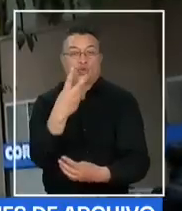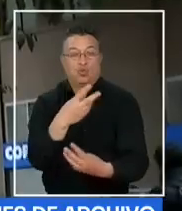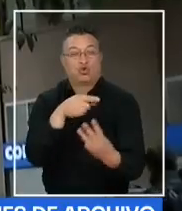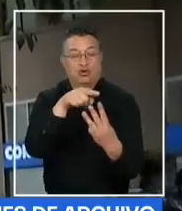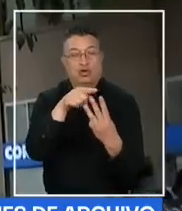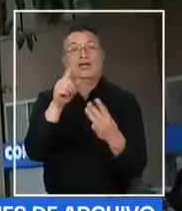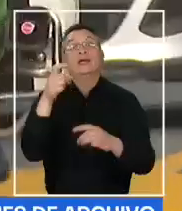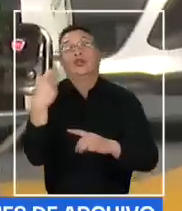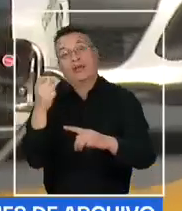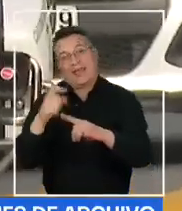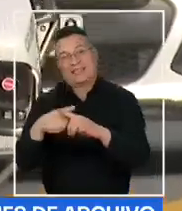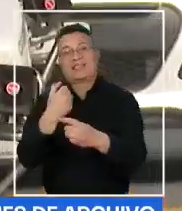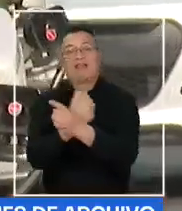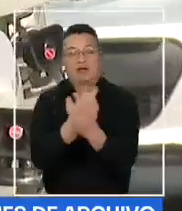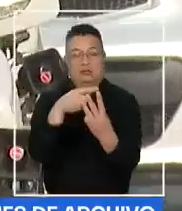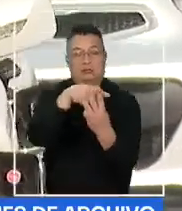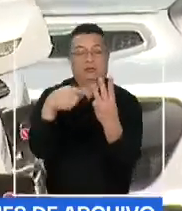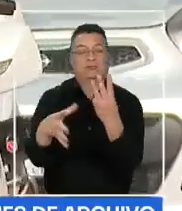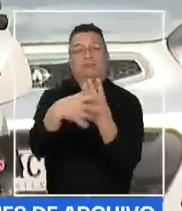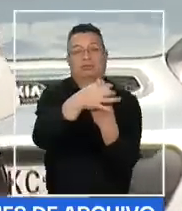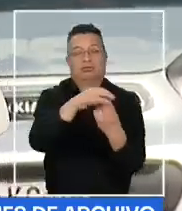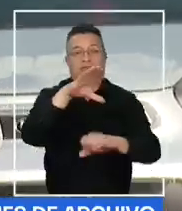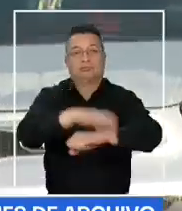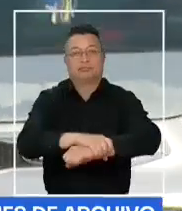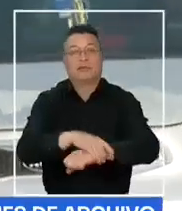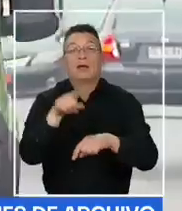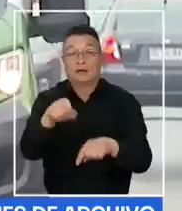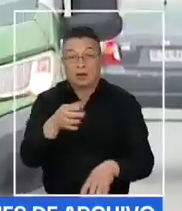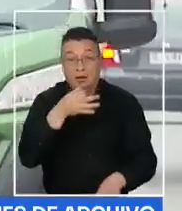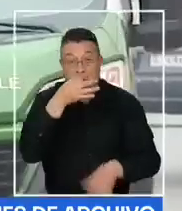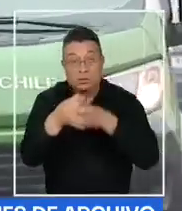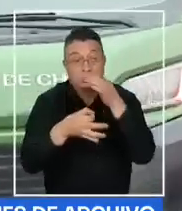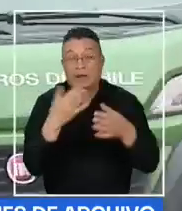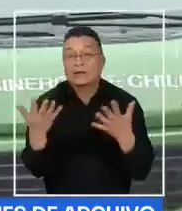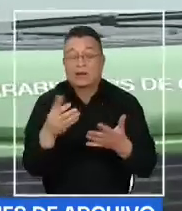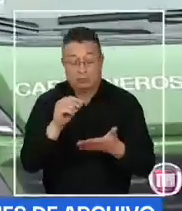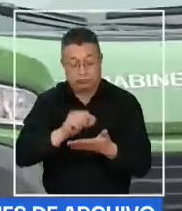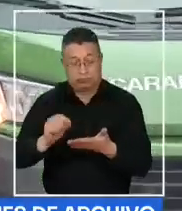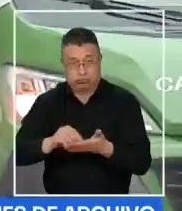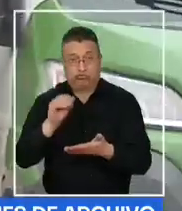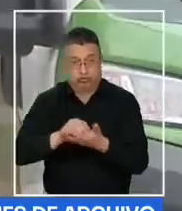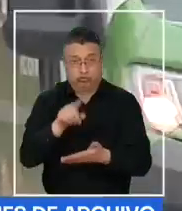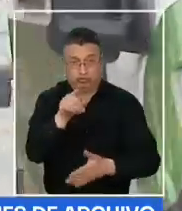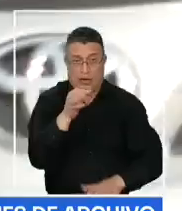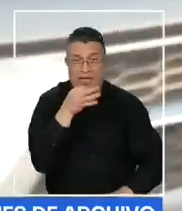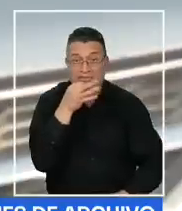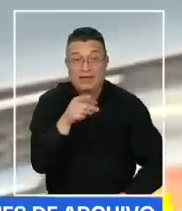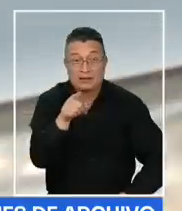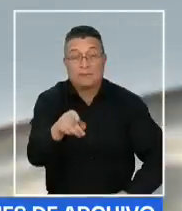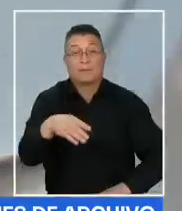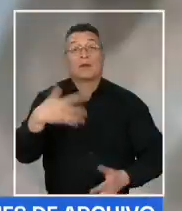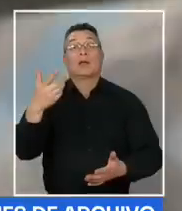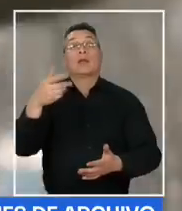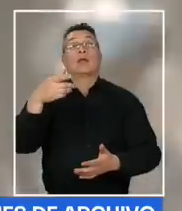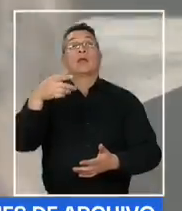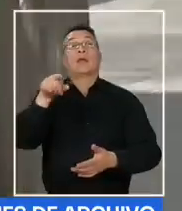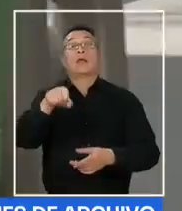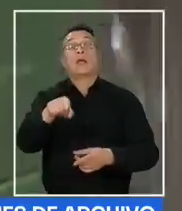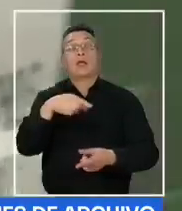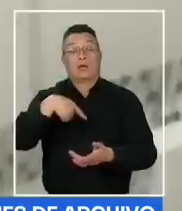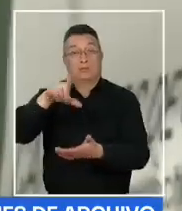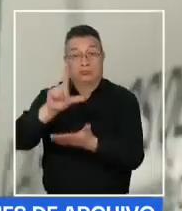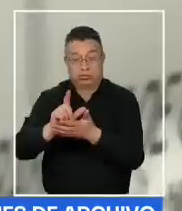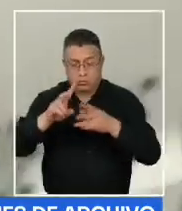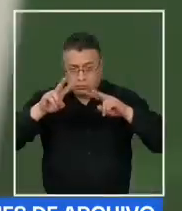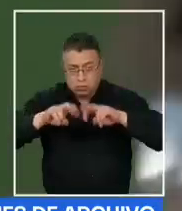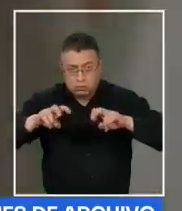carabineros. Los invito a que pasemos a revisar un poco qué es lo que se señala en este par. Te dice que en Independencia, mientras investigaba la